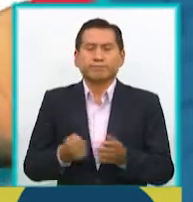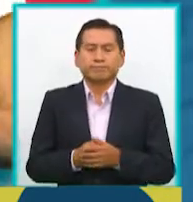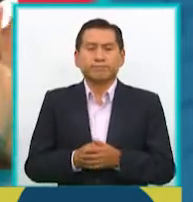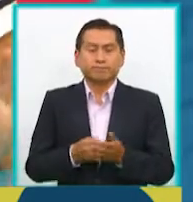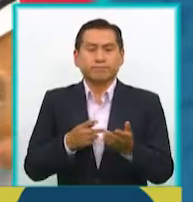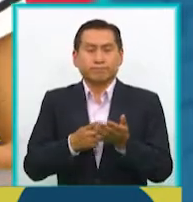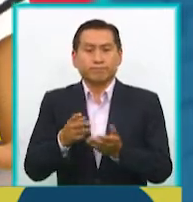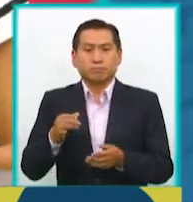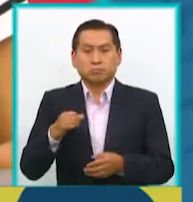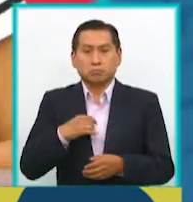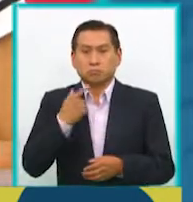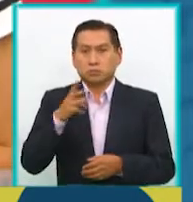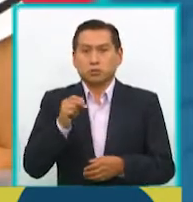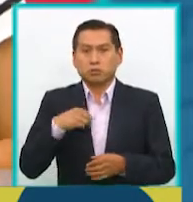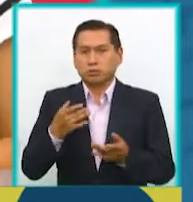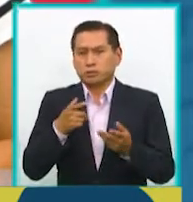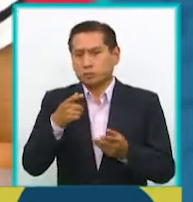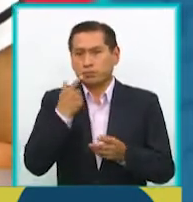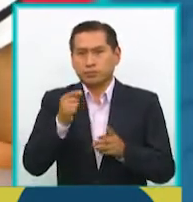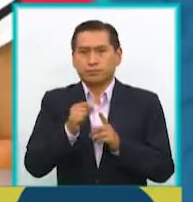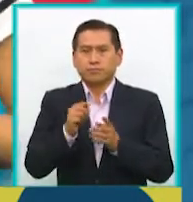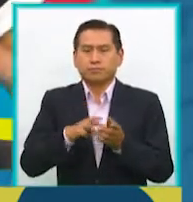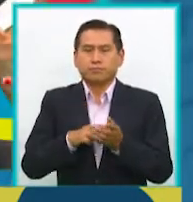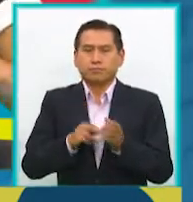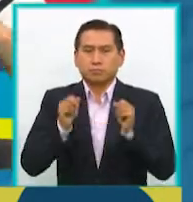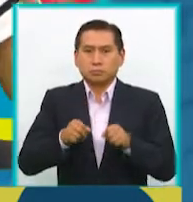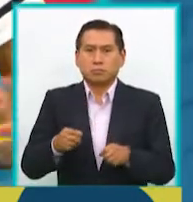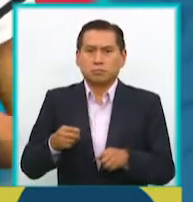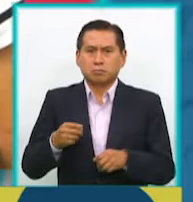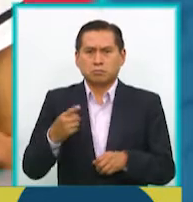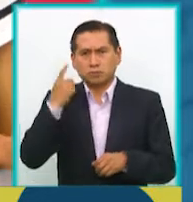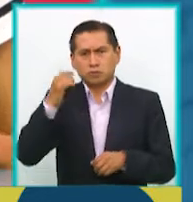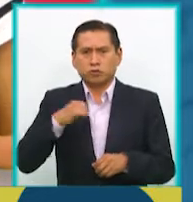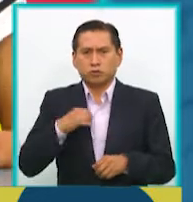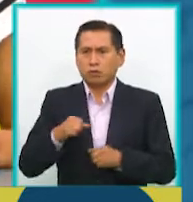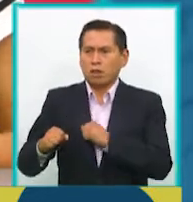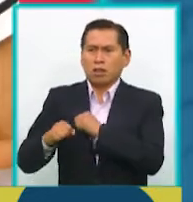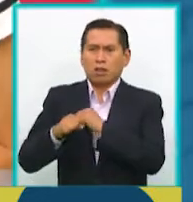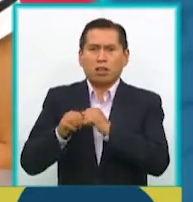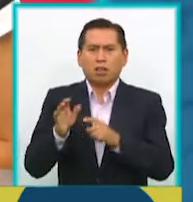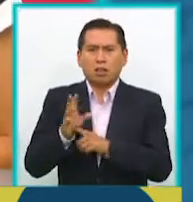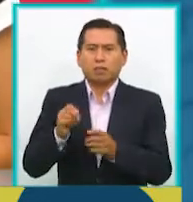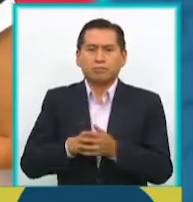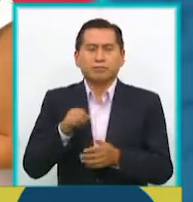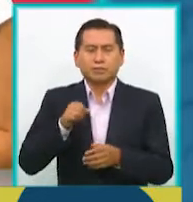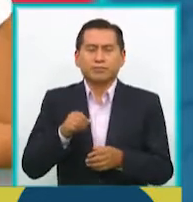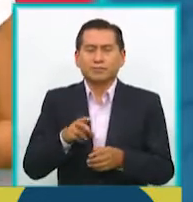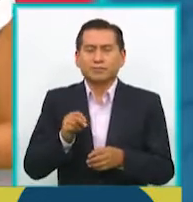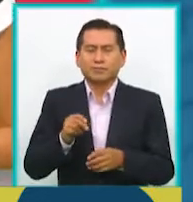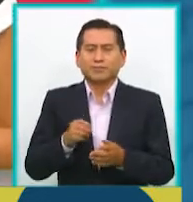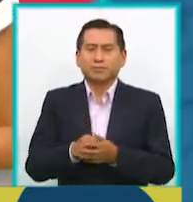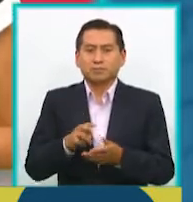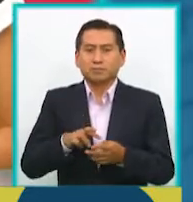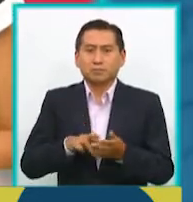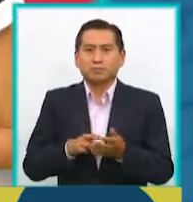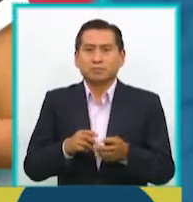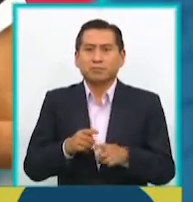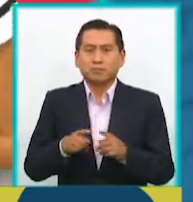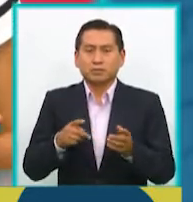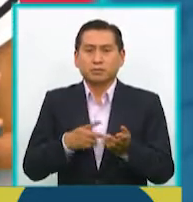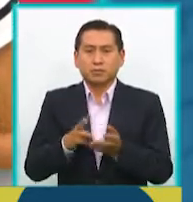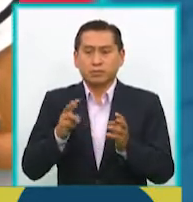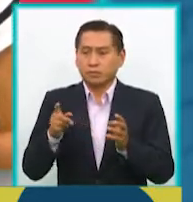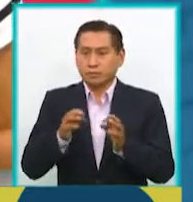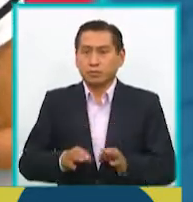Sin duda, yo no quería decirlo, estaba esperando que lo dijeras tú para que no se vea como que estoy haciendo publicidad del pero en realidad es el proyecto